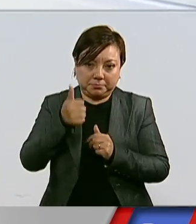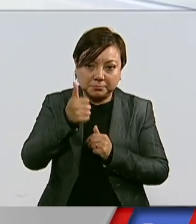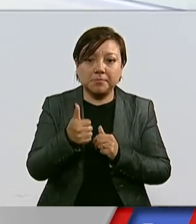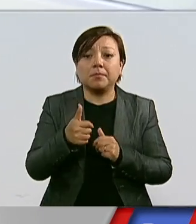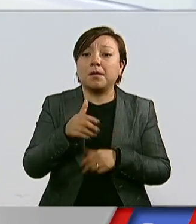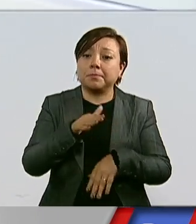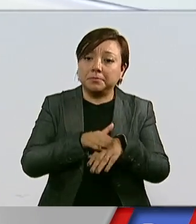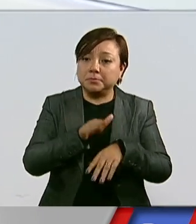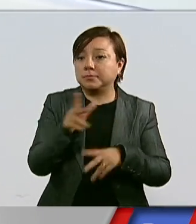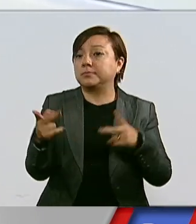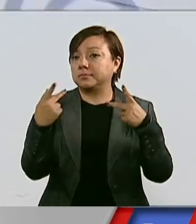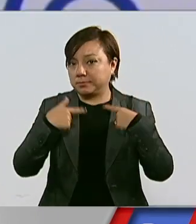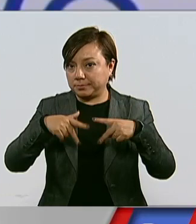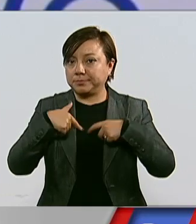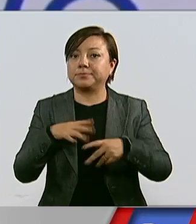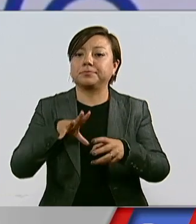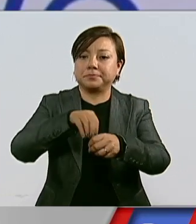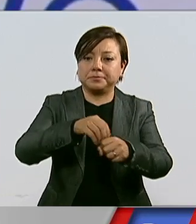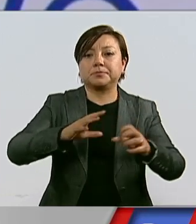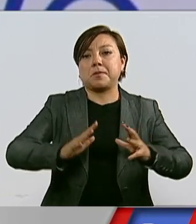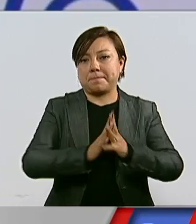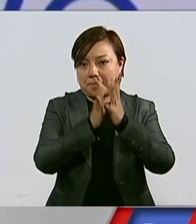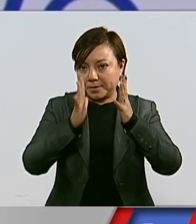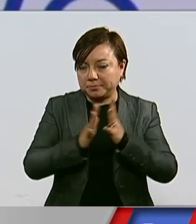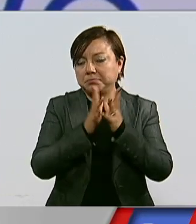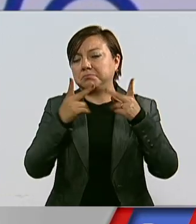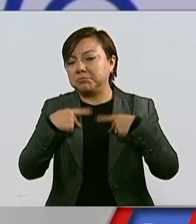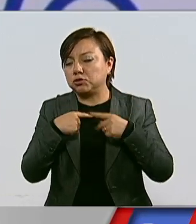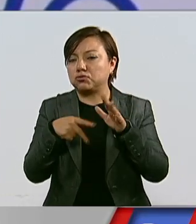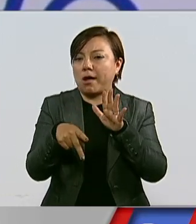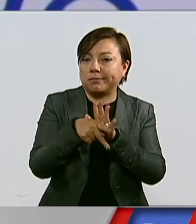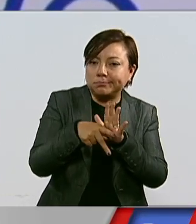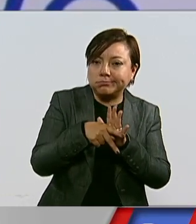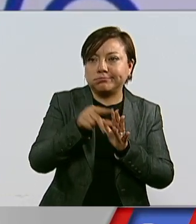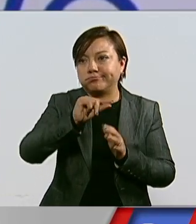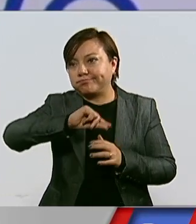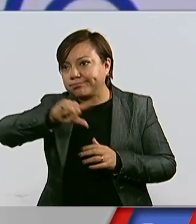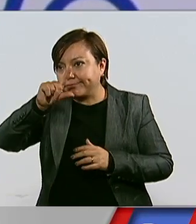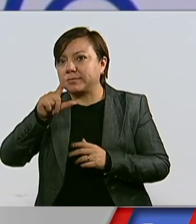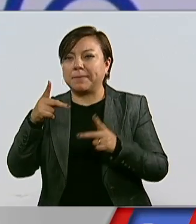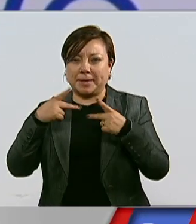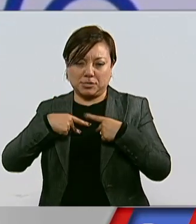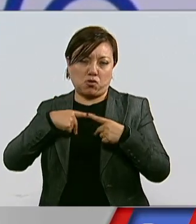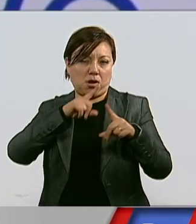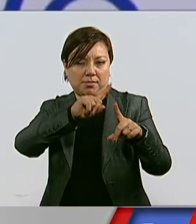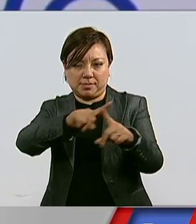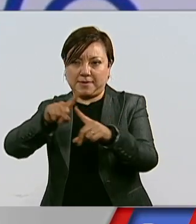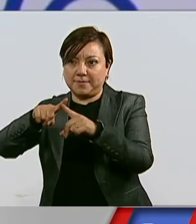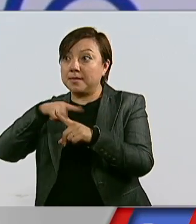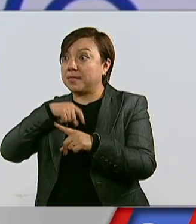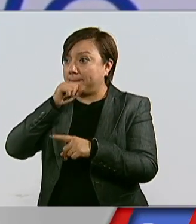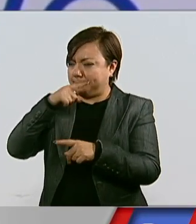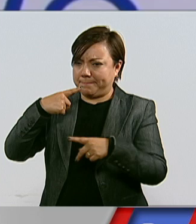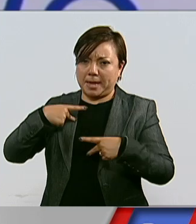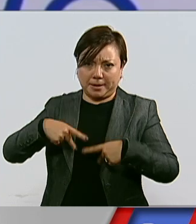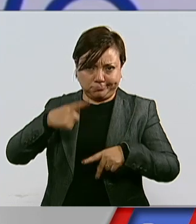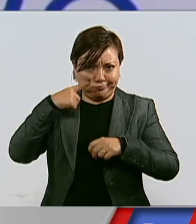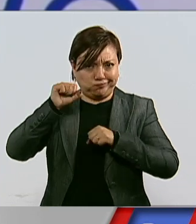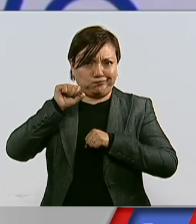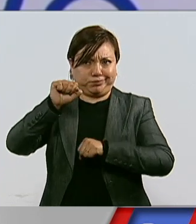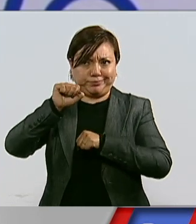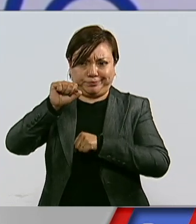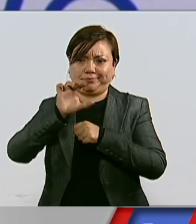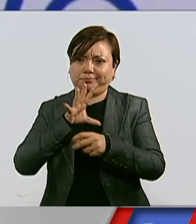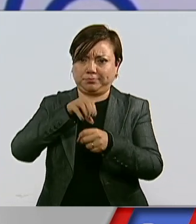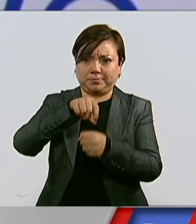cada vez más voces de comunicadores de academia, pero también de activistas, lo que está